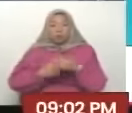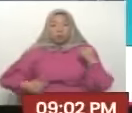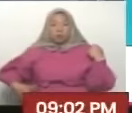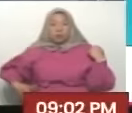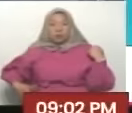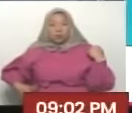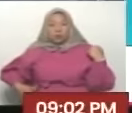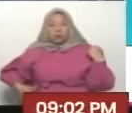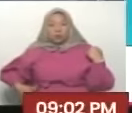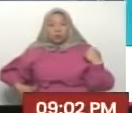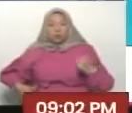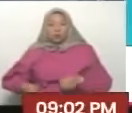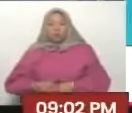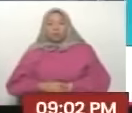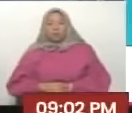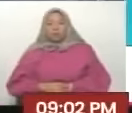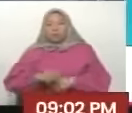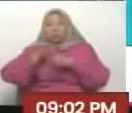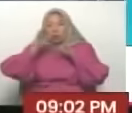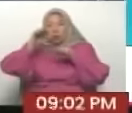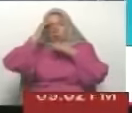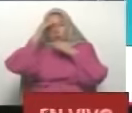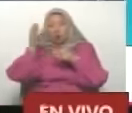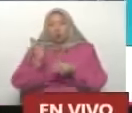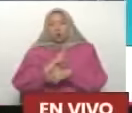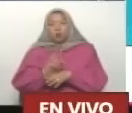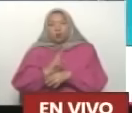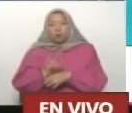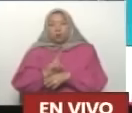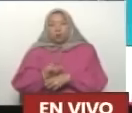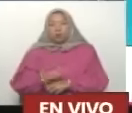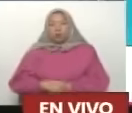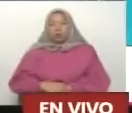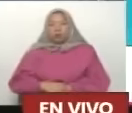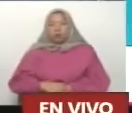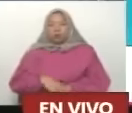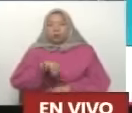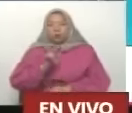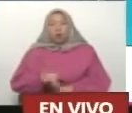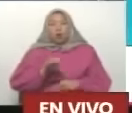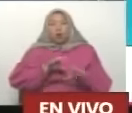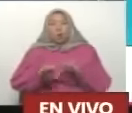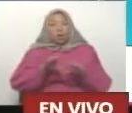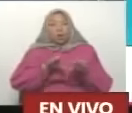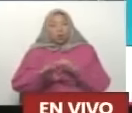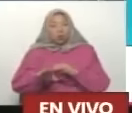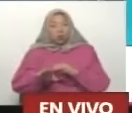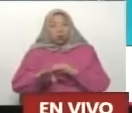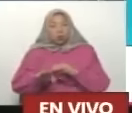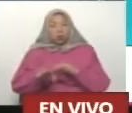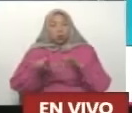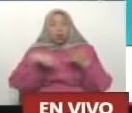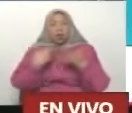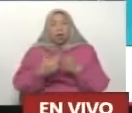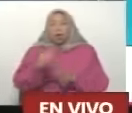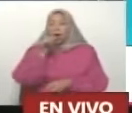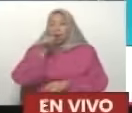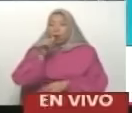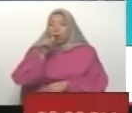Bueno, atendiendo las prioridades, telecomunicaciones, agua,